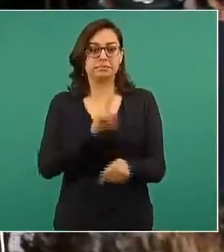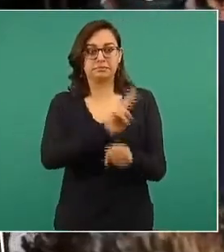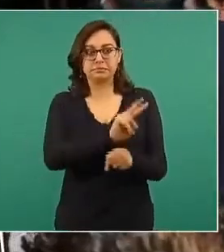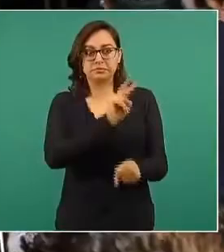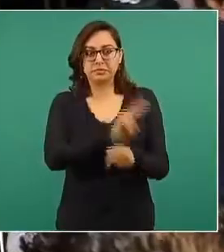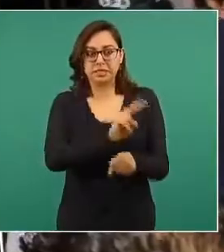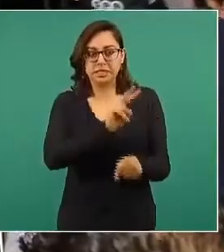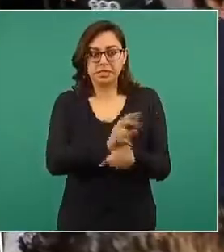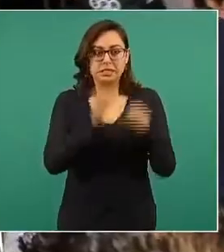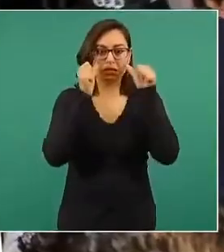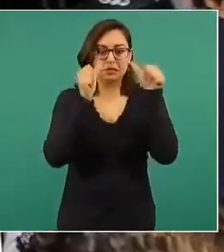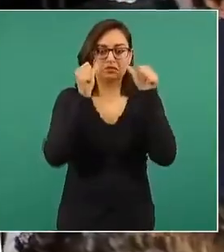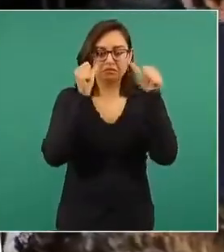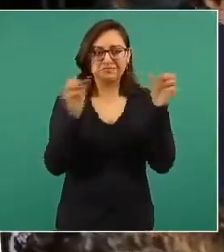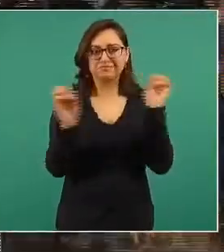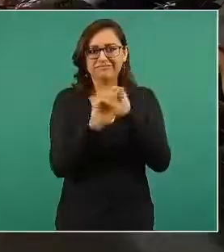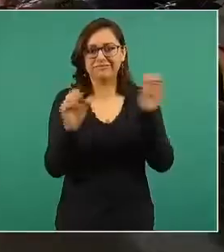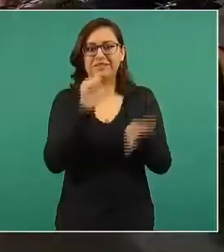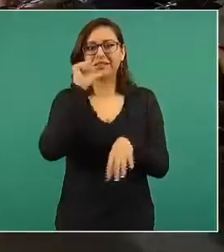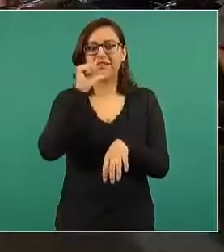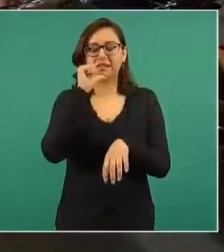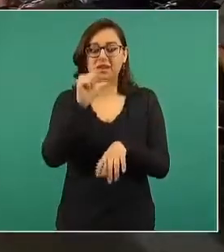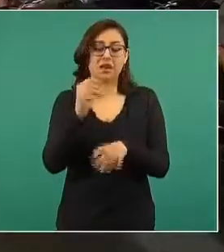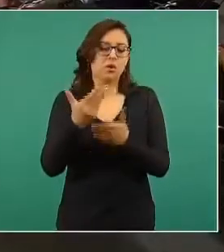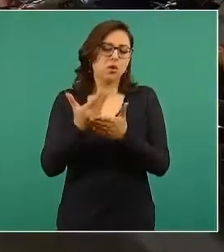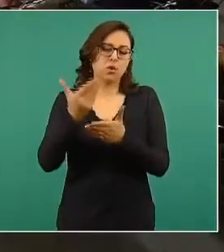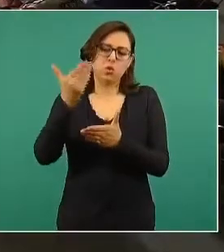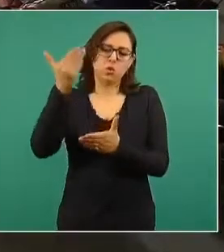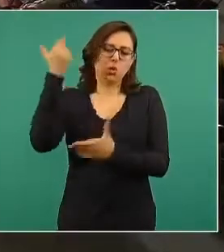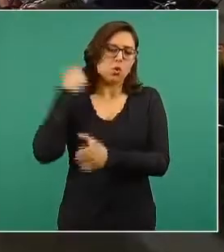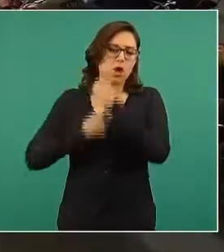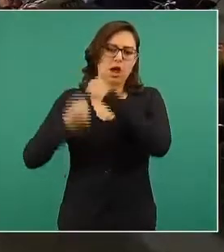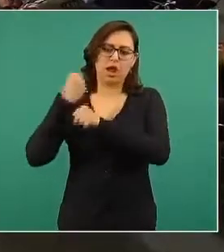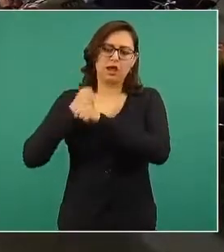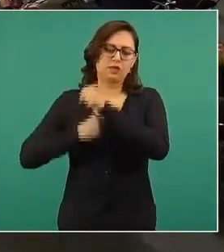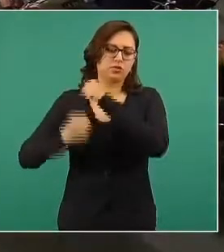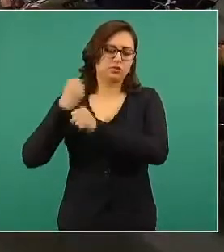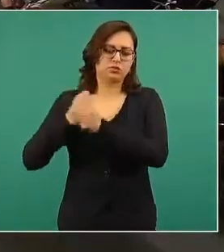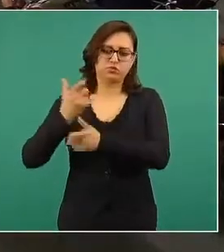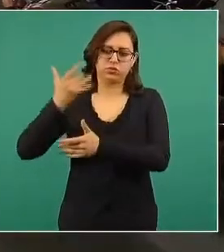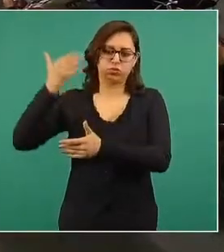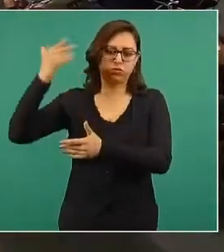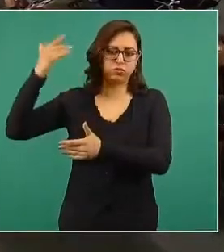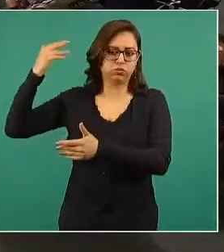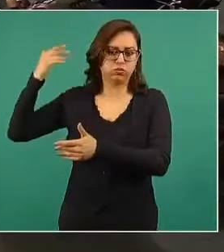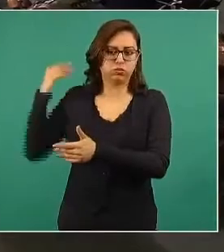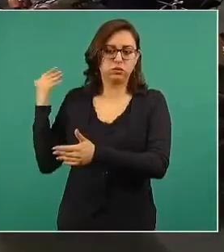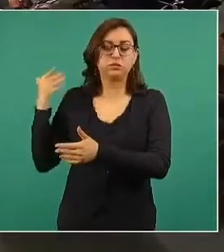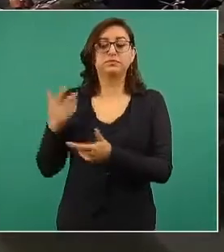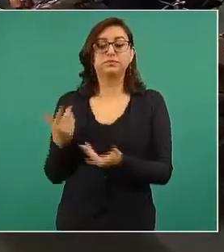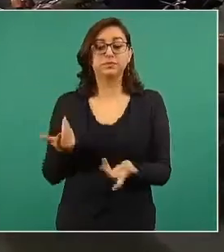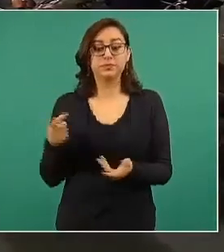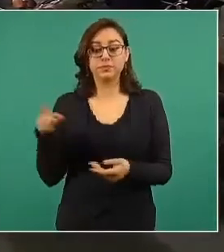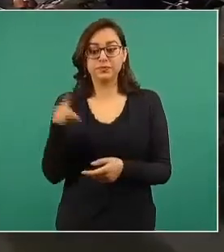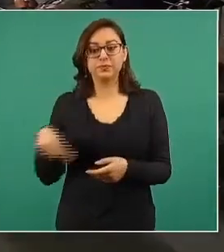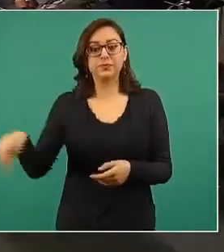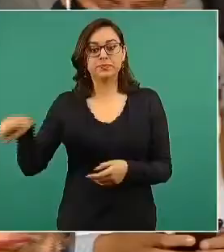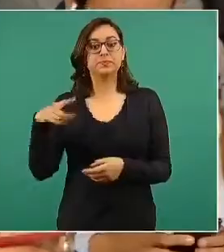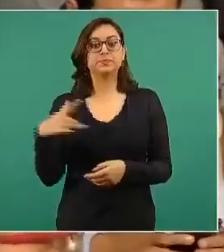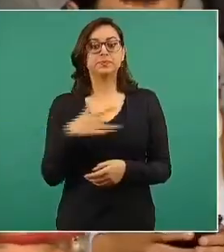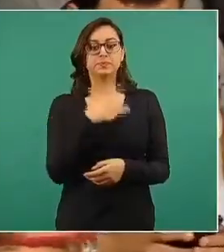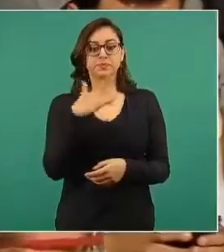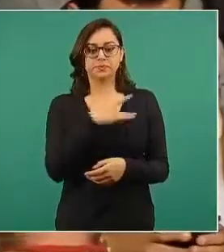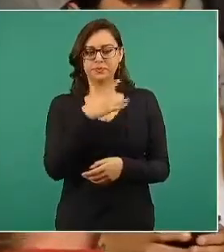sí, muchísimo tiempo y precisamente lo que estas familias lo que dicen es que actualmente ellos tienen la sensación de que en México no se están